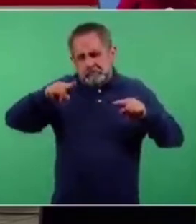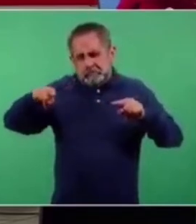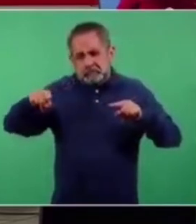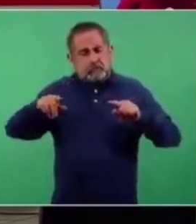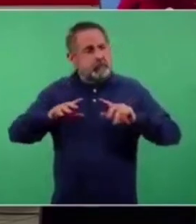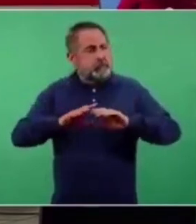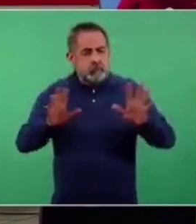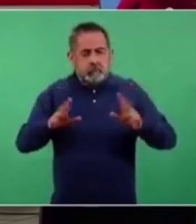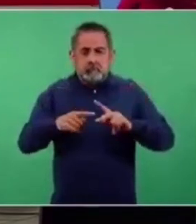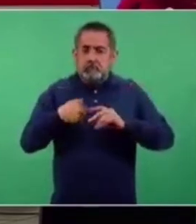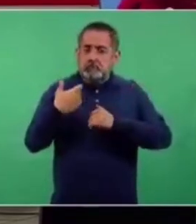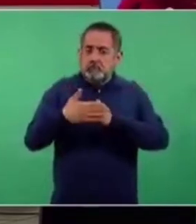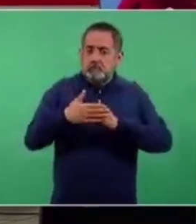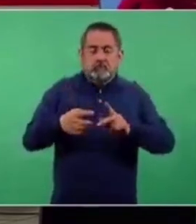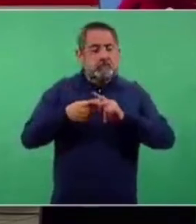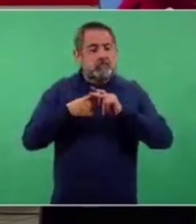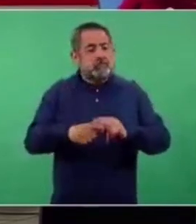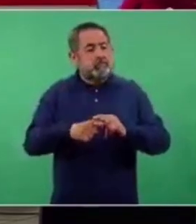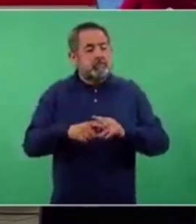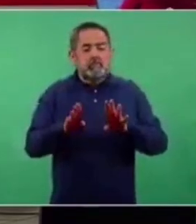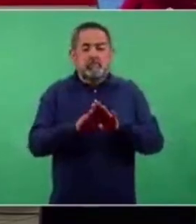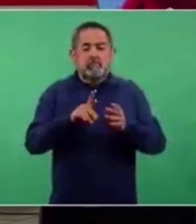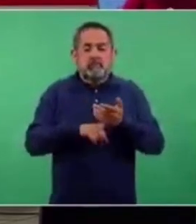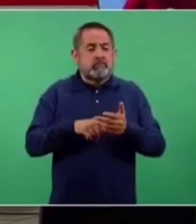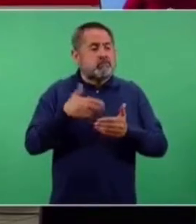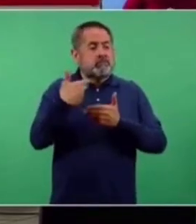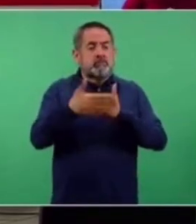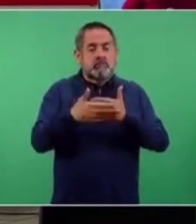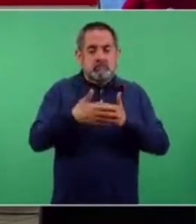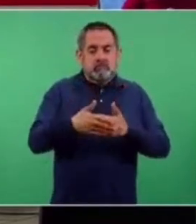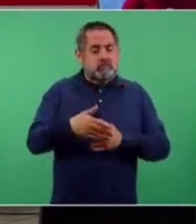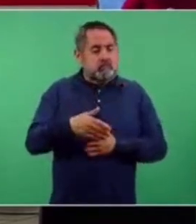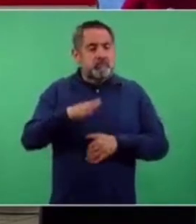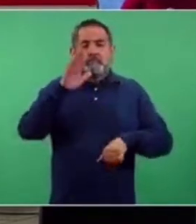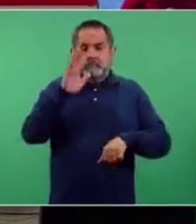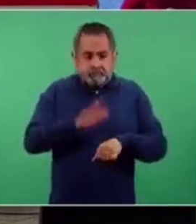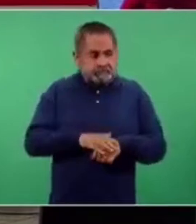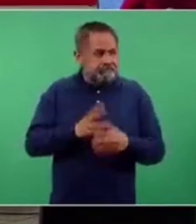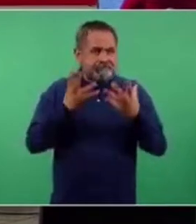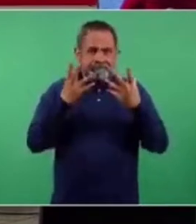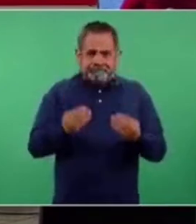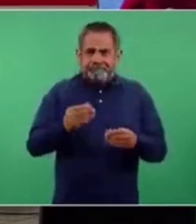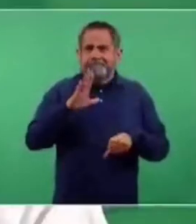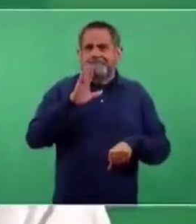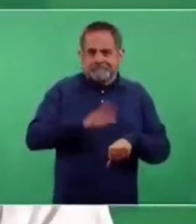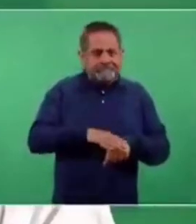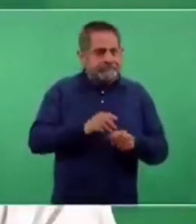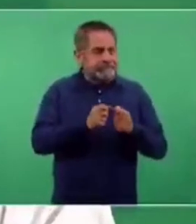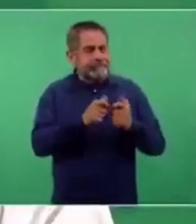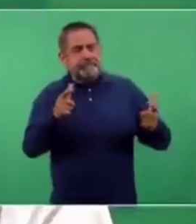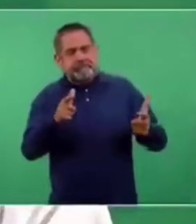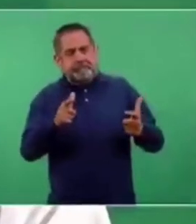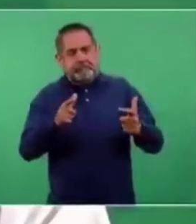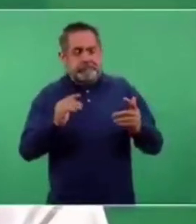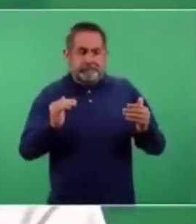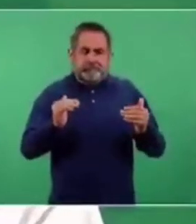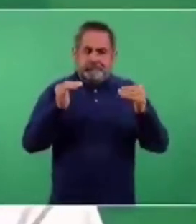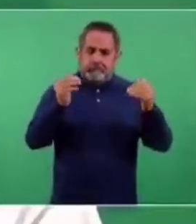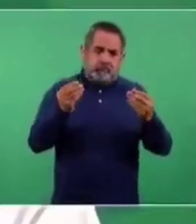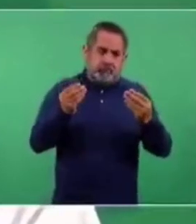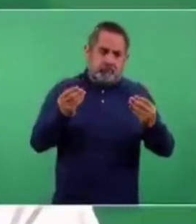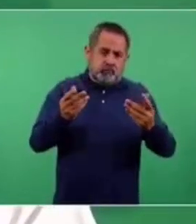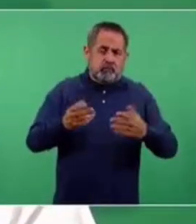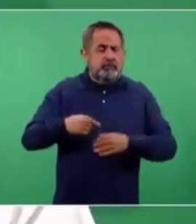Ya vamos a mantener una cantidad de aplicaciones de vacunas consistentemente altas.